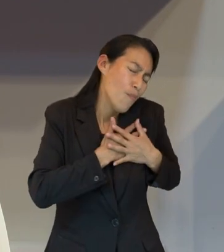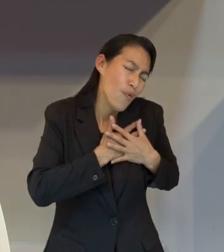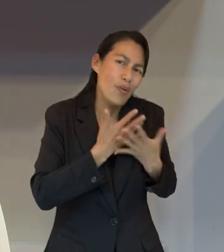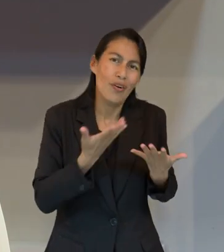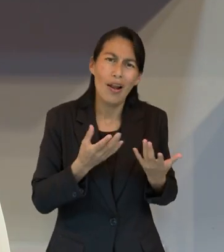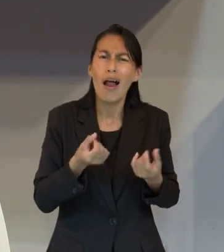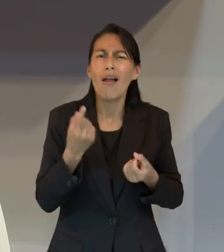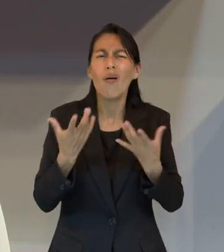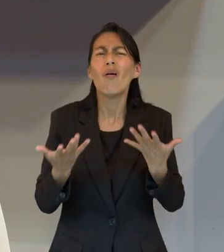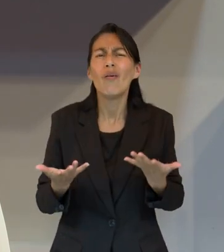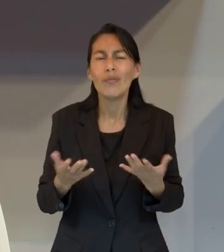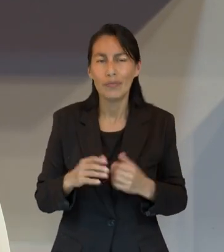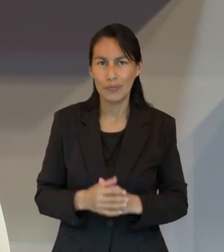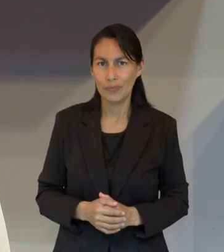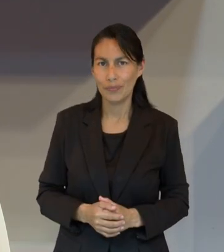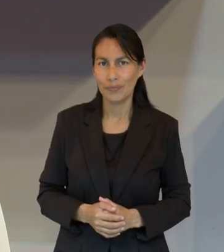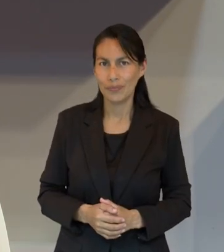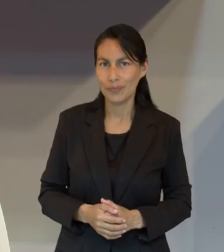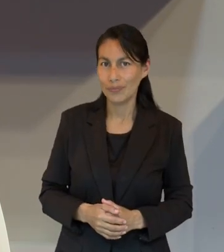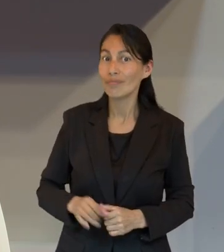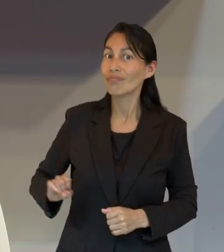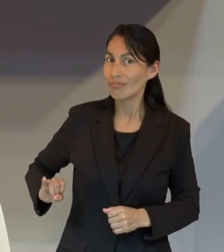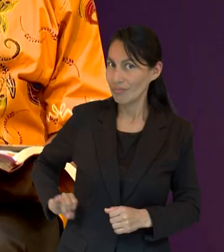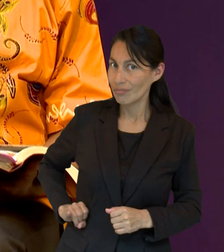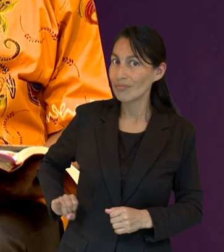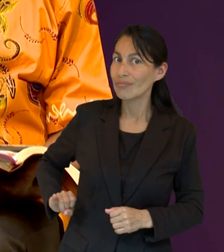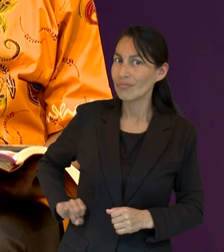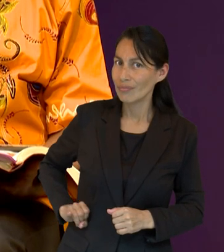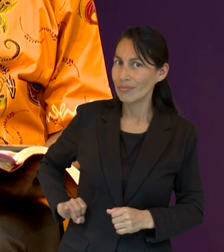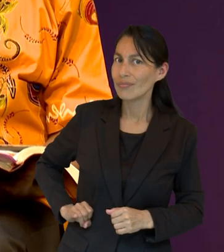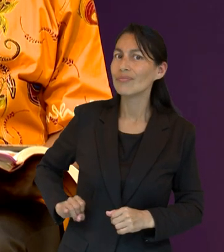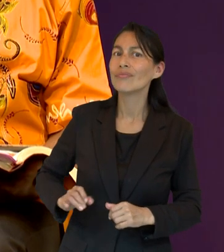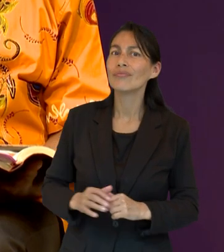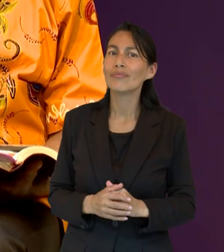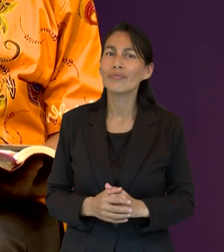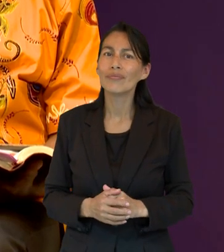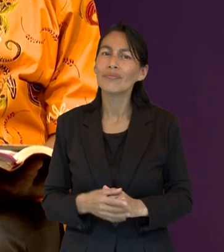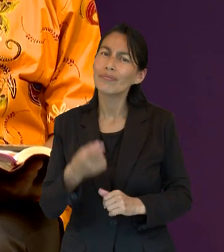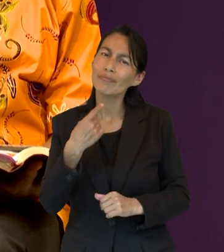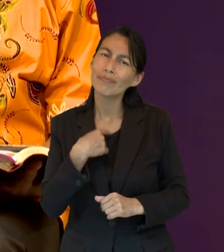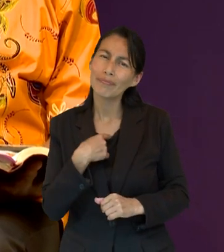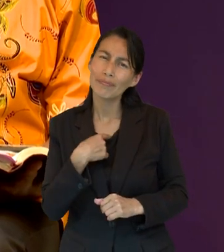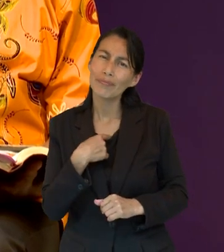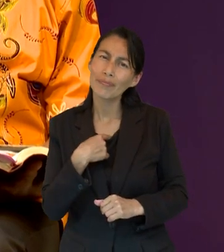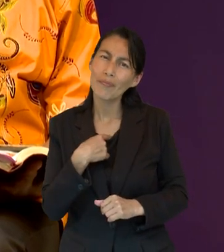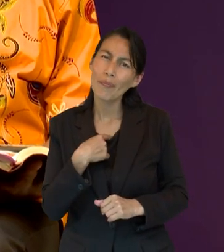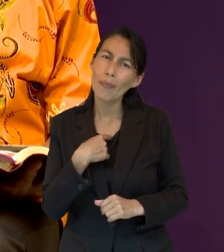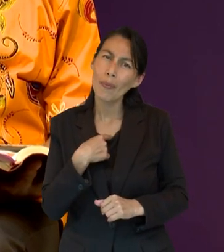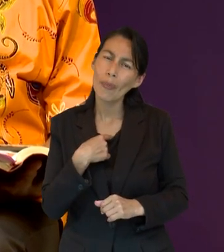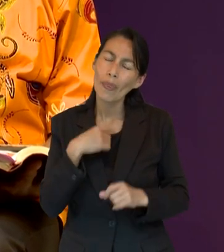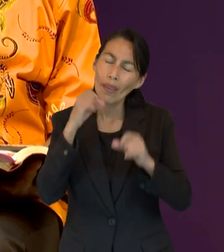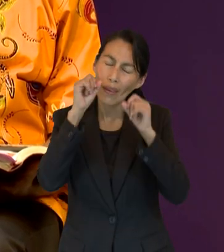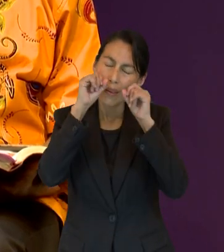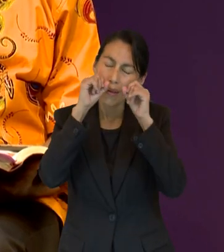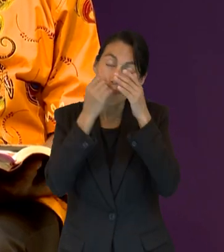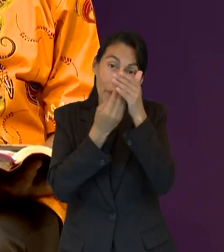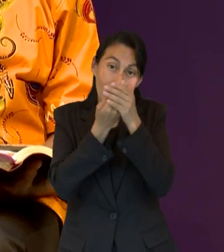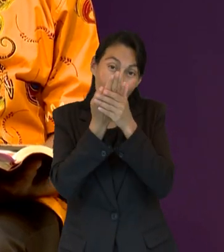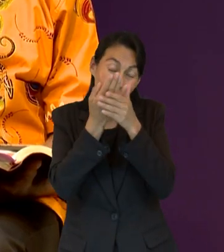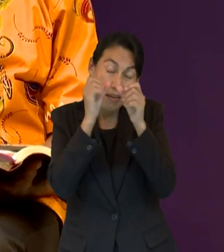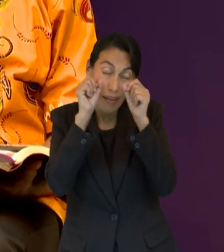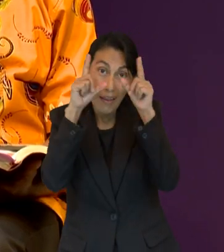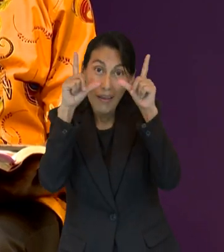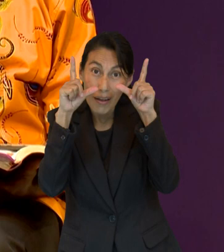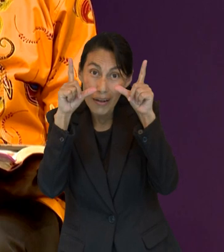compasión o de amor es interesante interesante y bueno para mí el hecho de